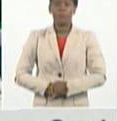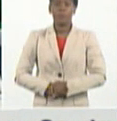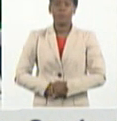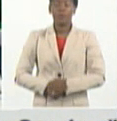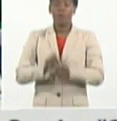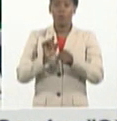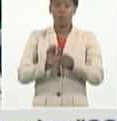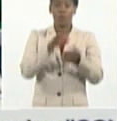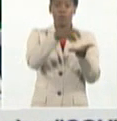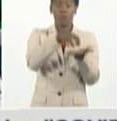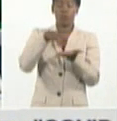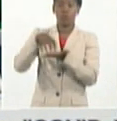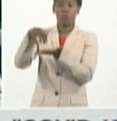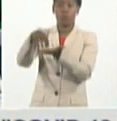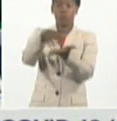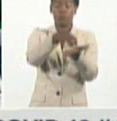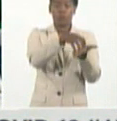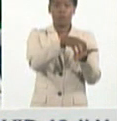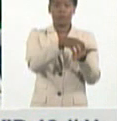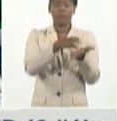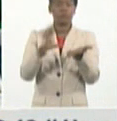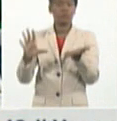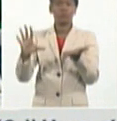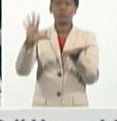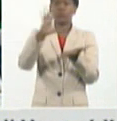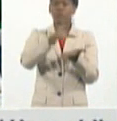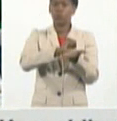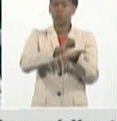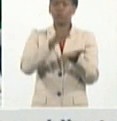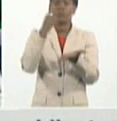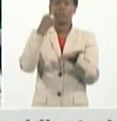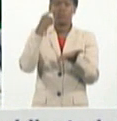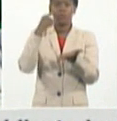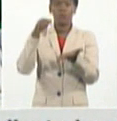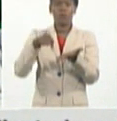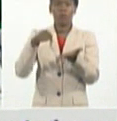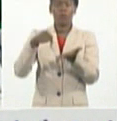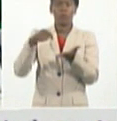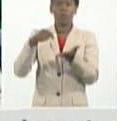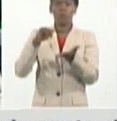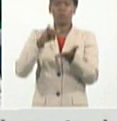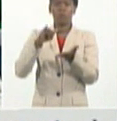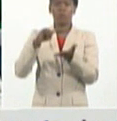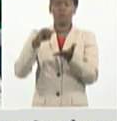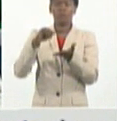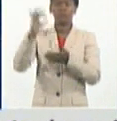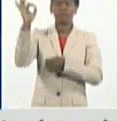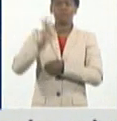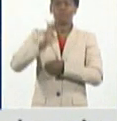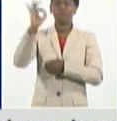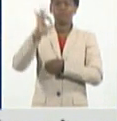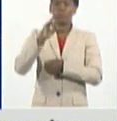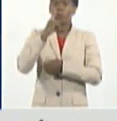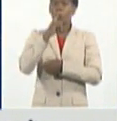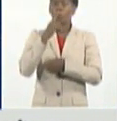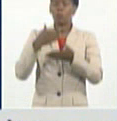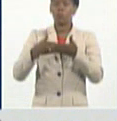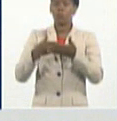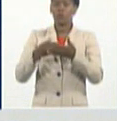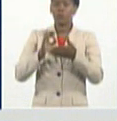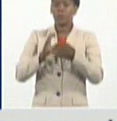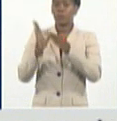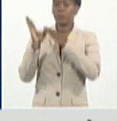territorio, todos los territorios nuevamente con un porciento de positividad. De las muestras procesadas, por